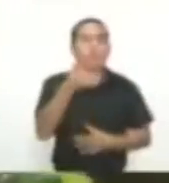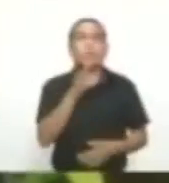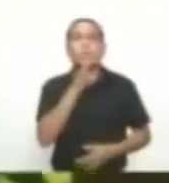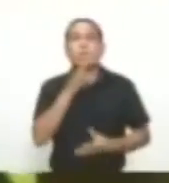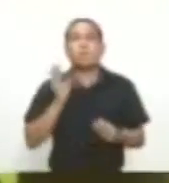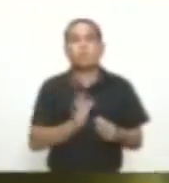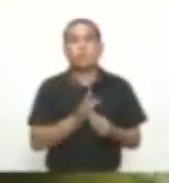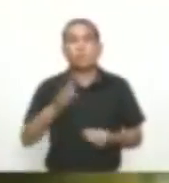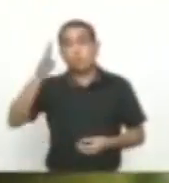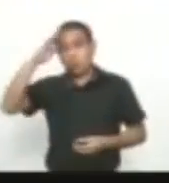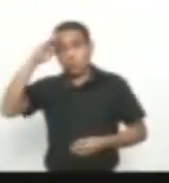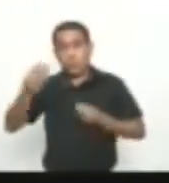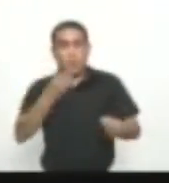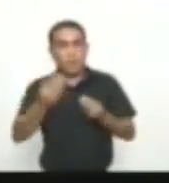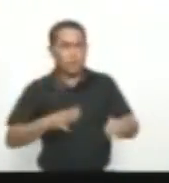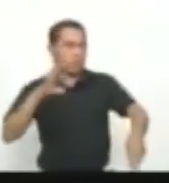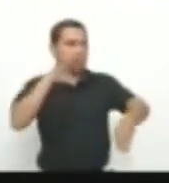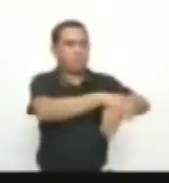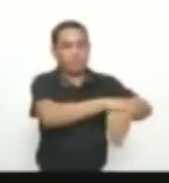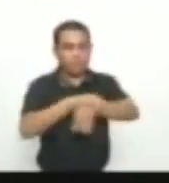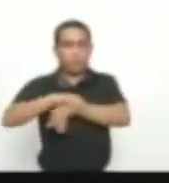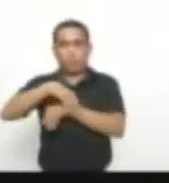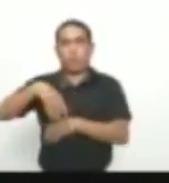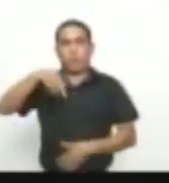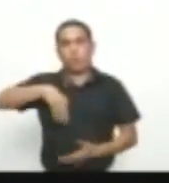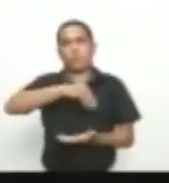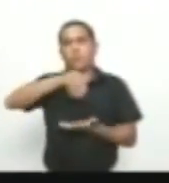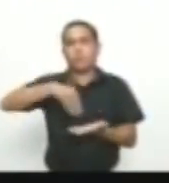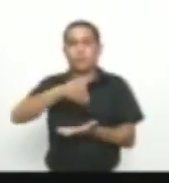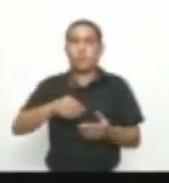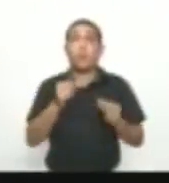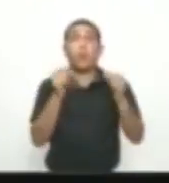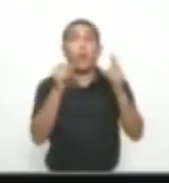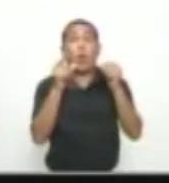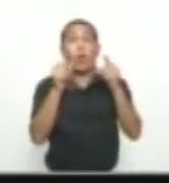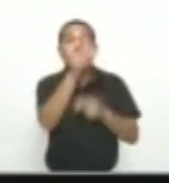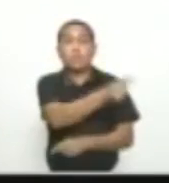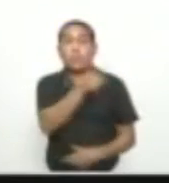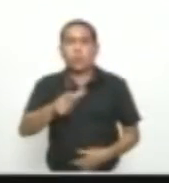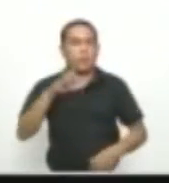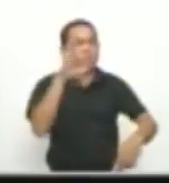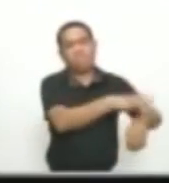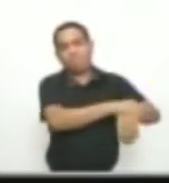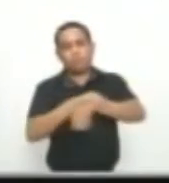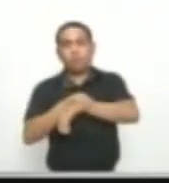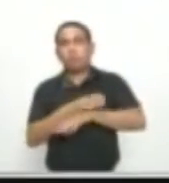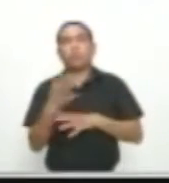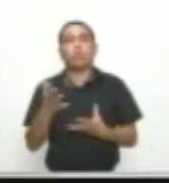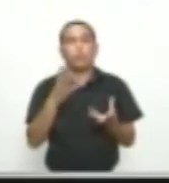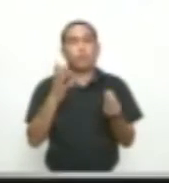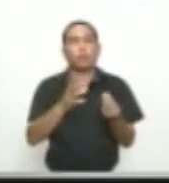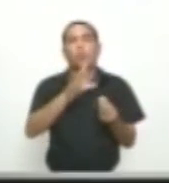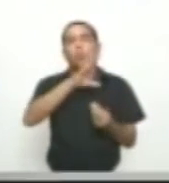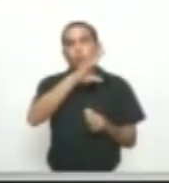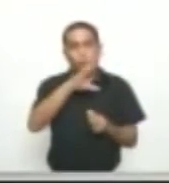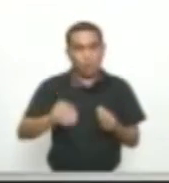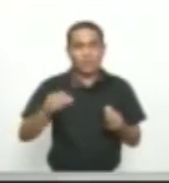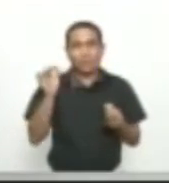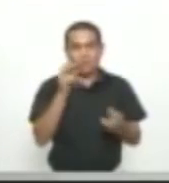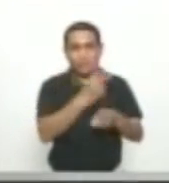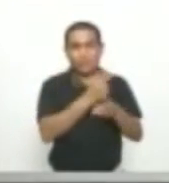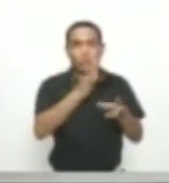Por la policía Del Atlántico Tras la captura De 11 sujetos Pertenecientes A la banda delincuencial De los costeños